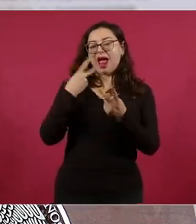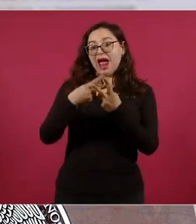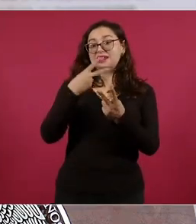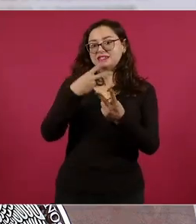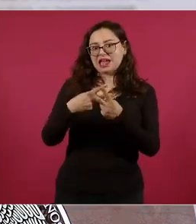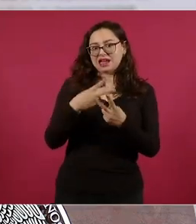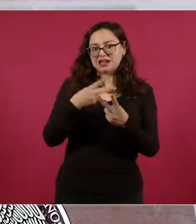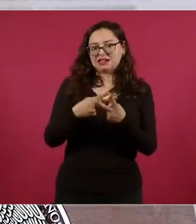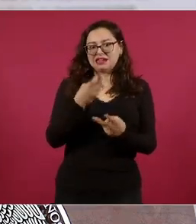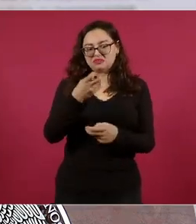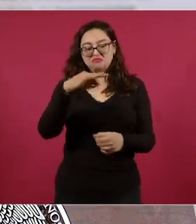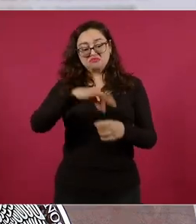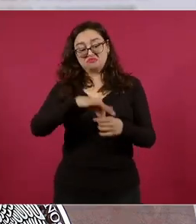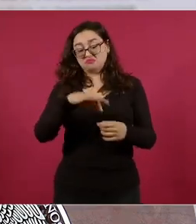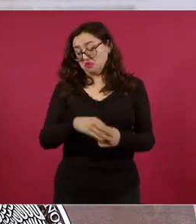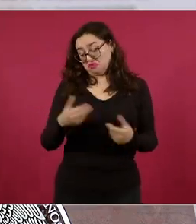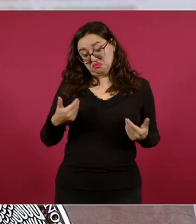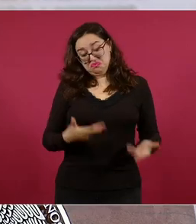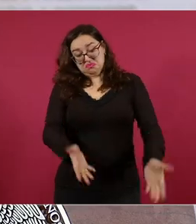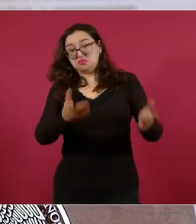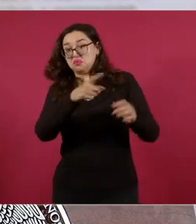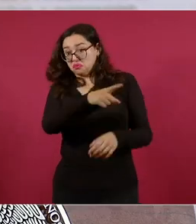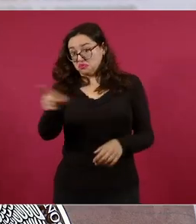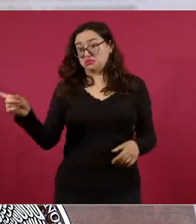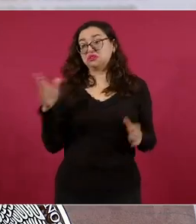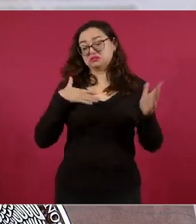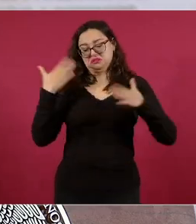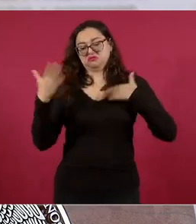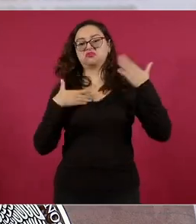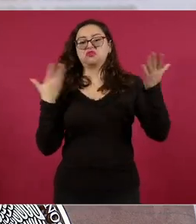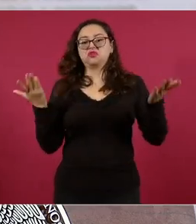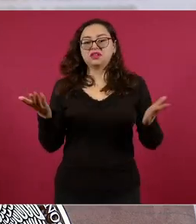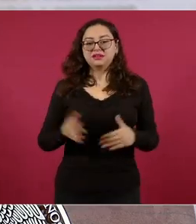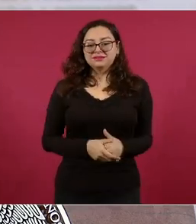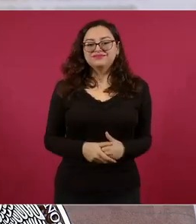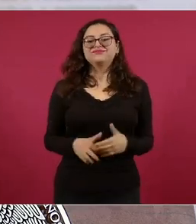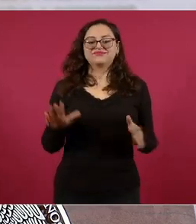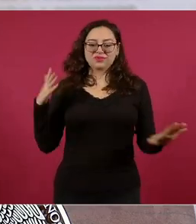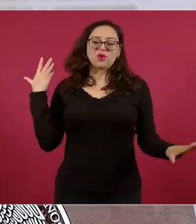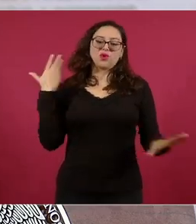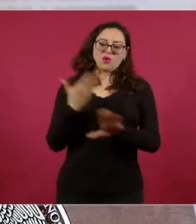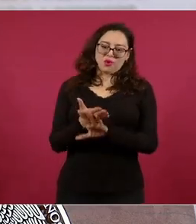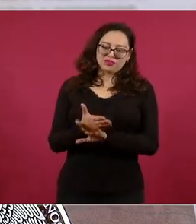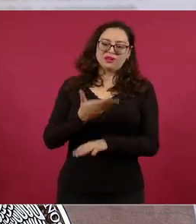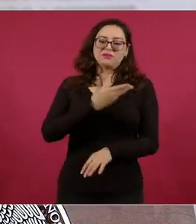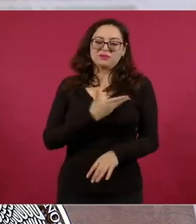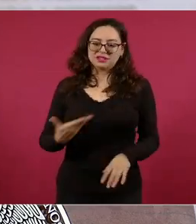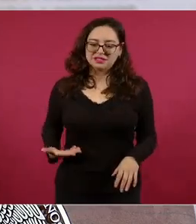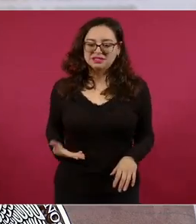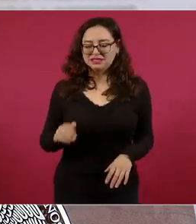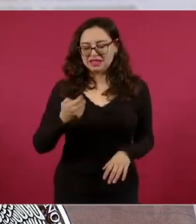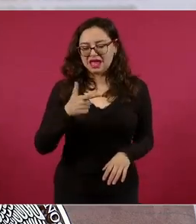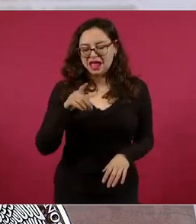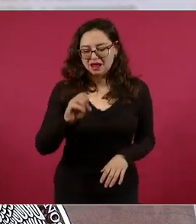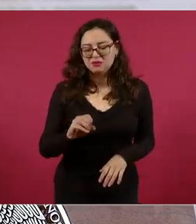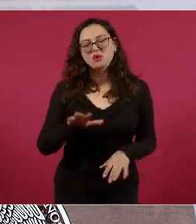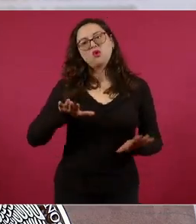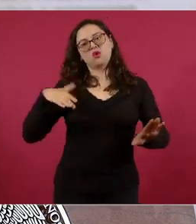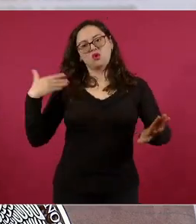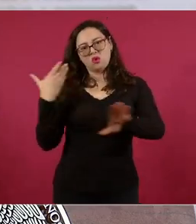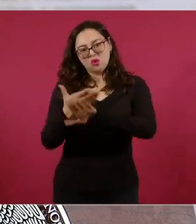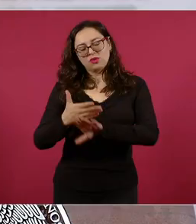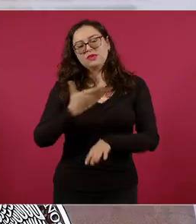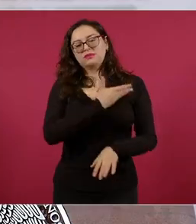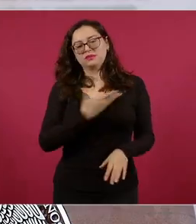desacreditar tanto a la presidenta electa como al presidente Andrés Manuel López Obrador.